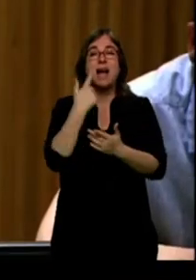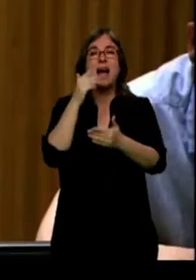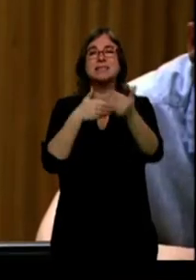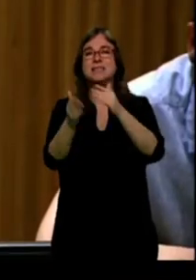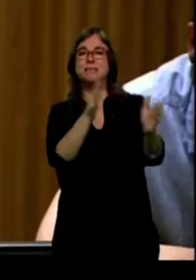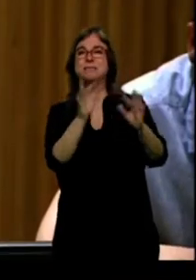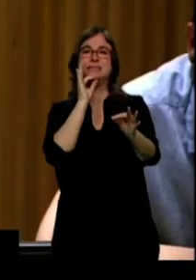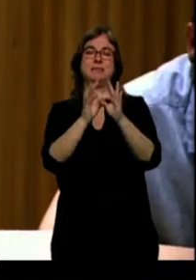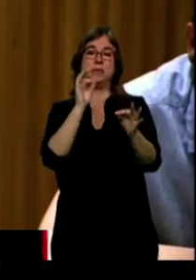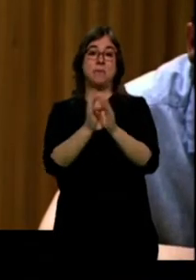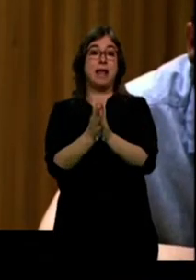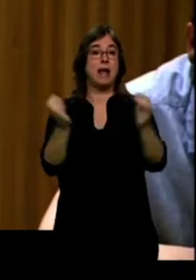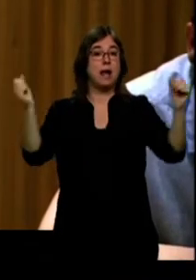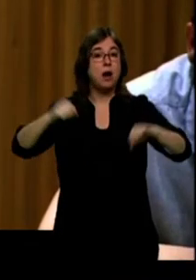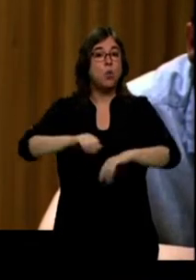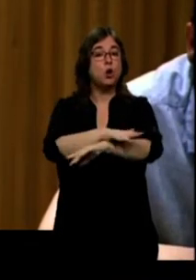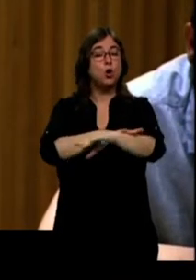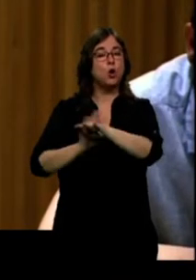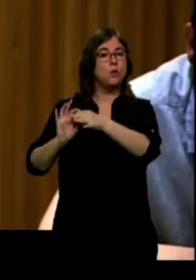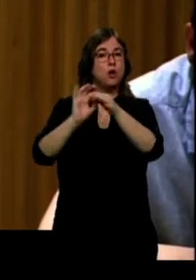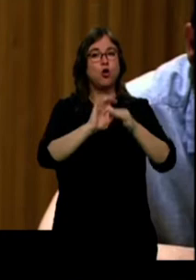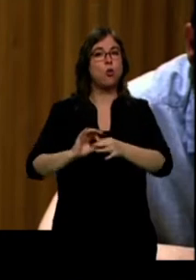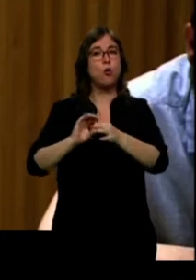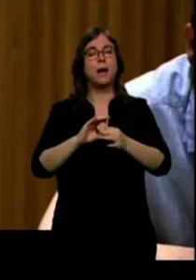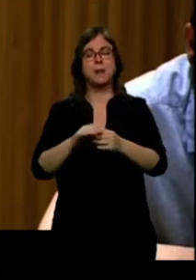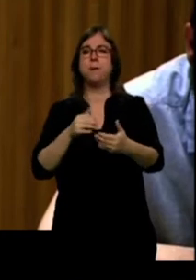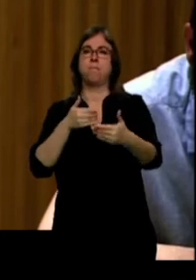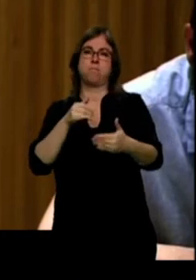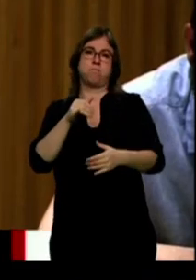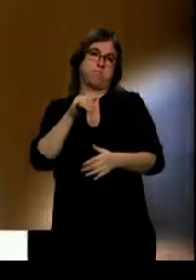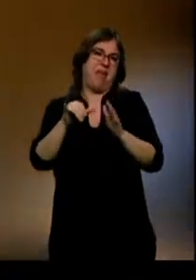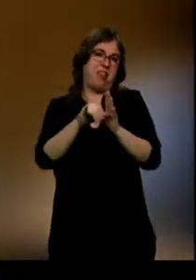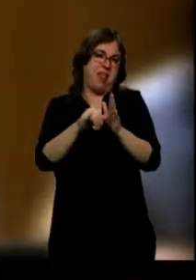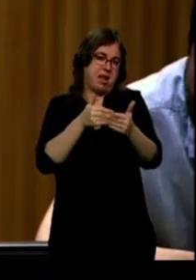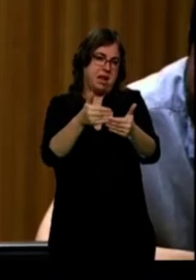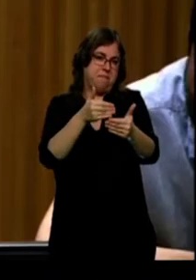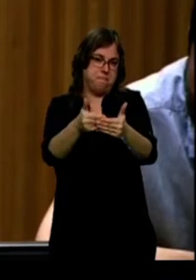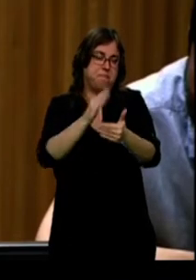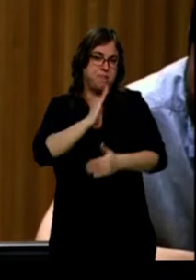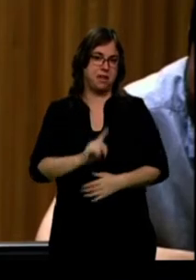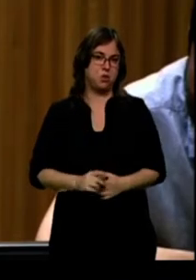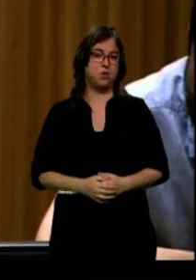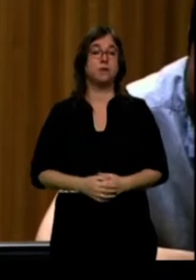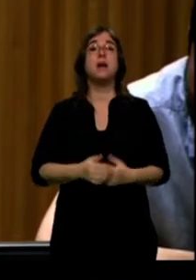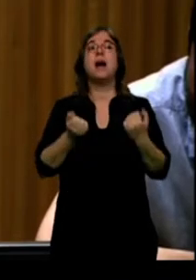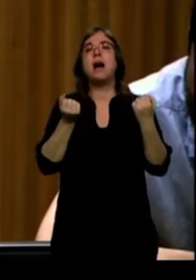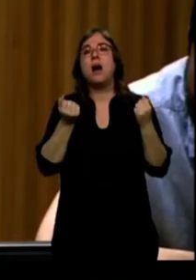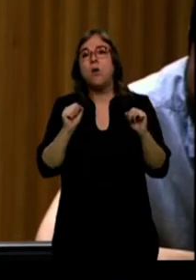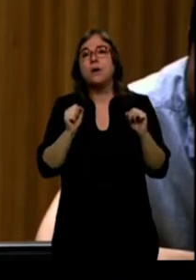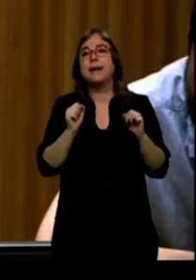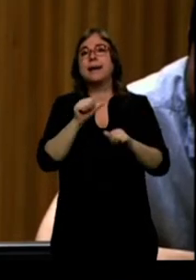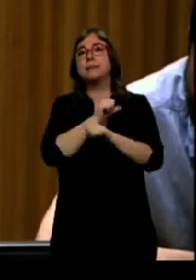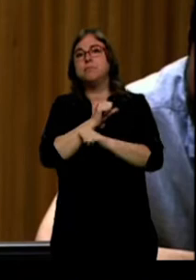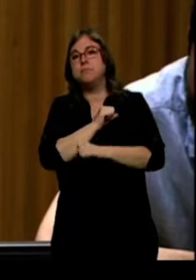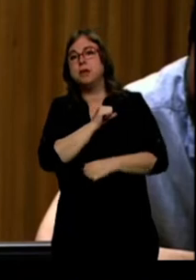gobierno de coalición está mucho más cerca de lo que podría parecer, aunque haya que esperar dos meses